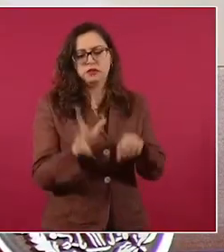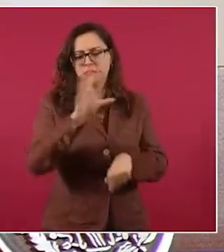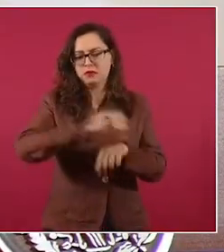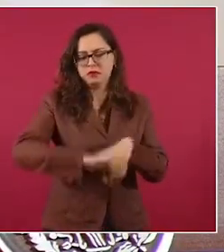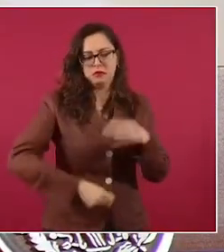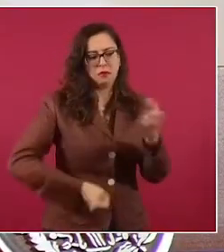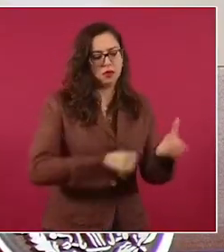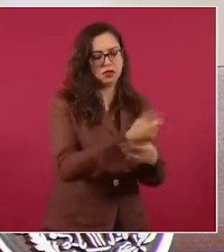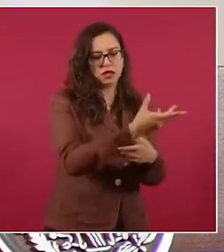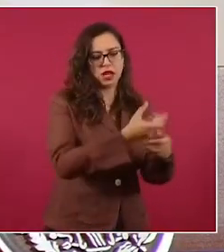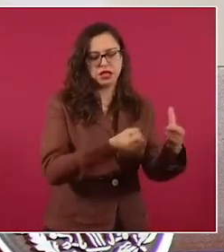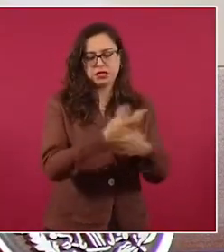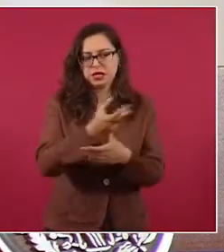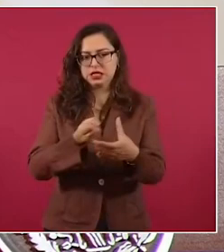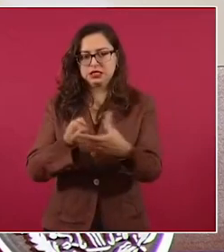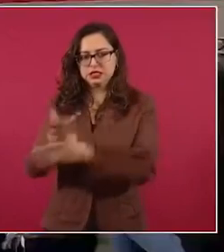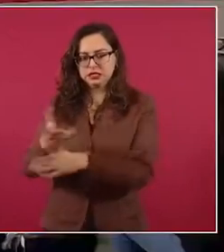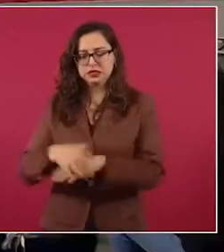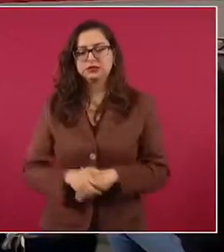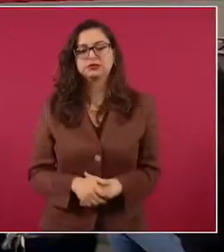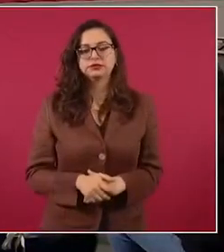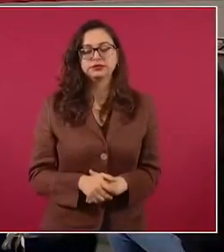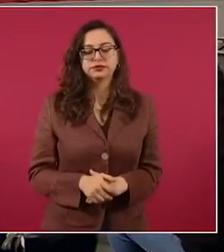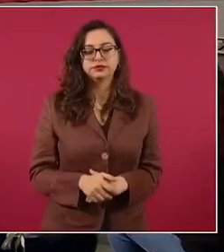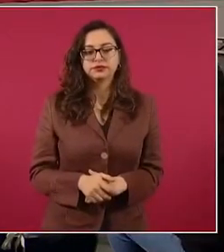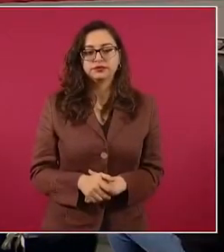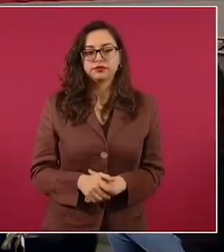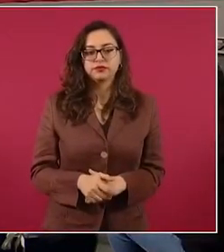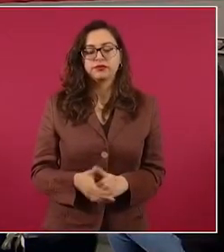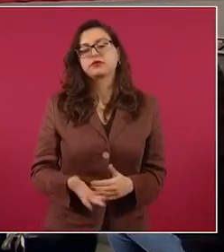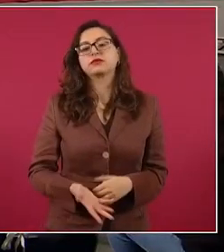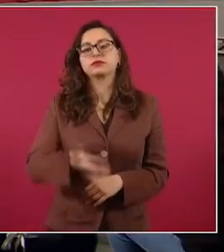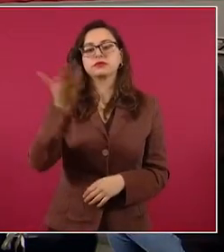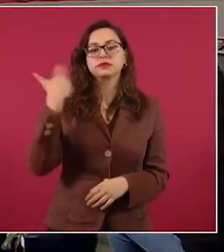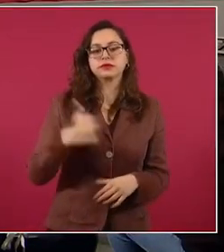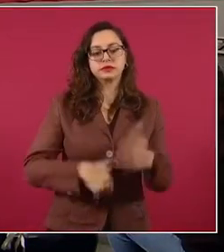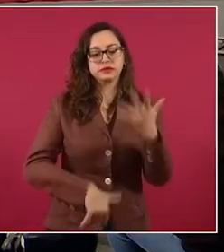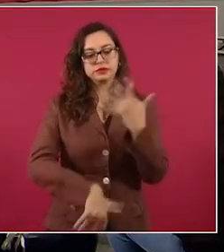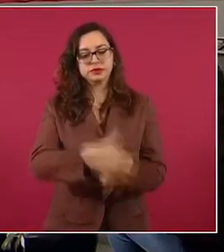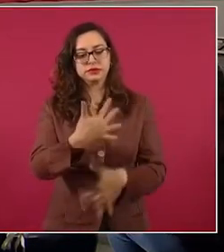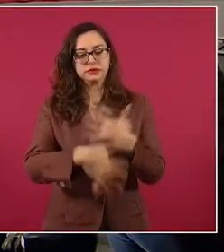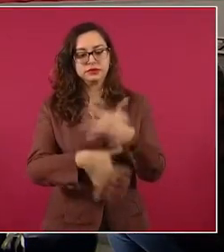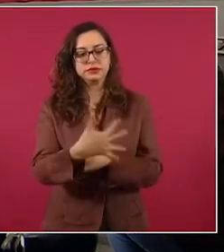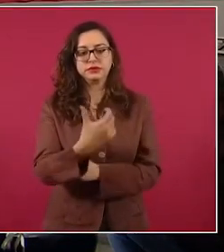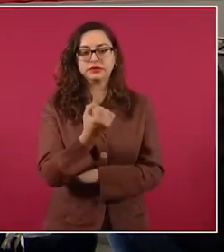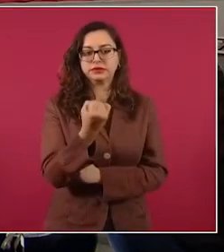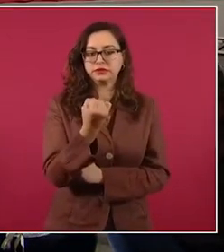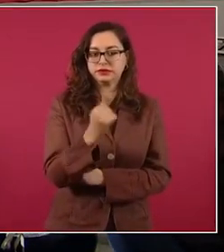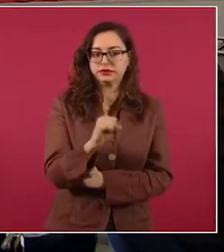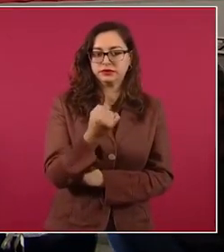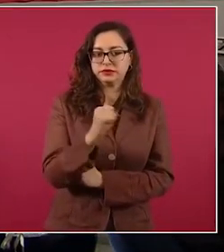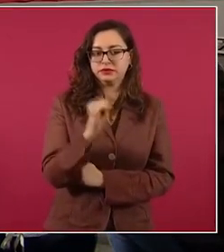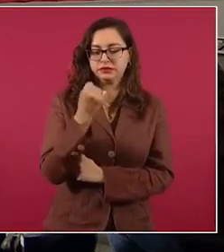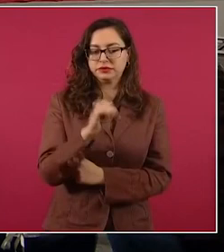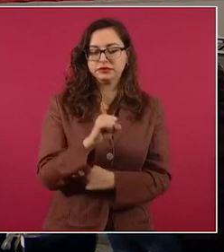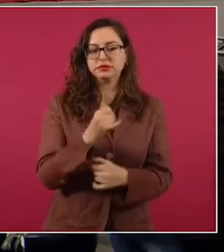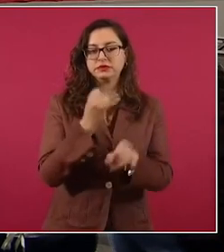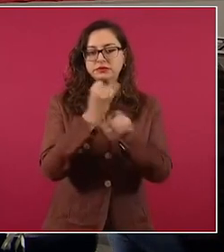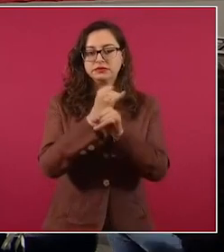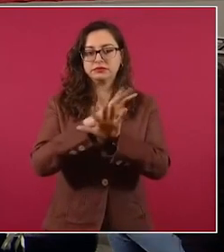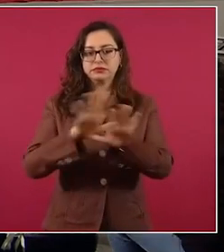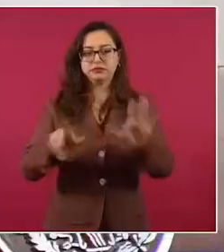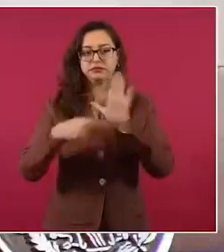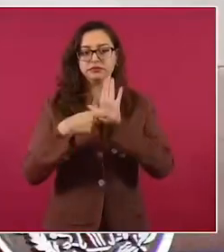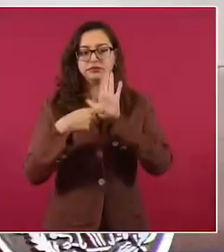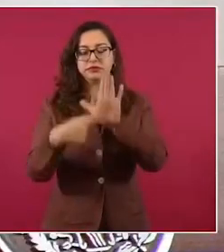Luego del informe que nos quedimos a conocer el pasado 15 de septiembre, cuando dos mil 685